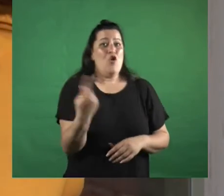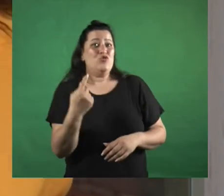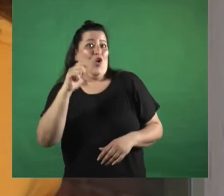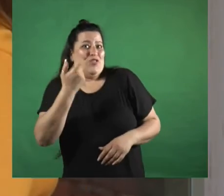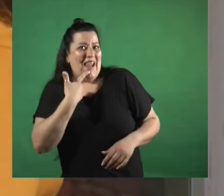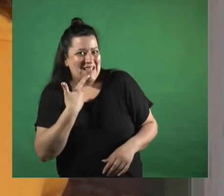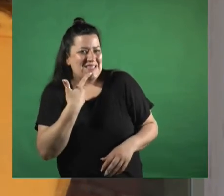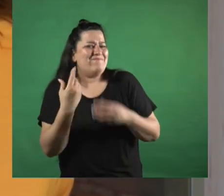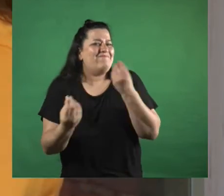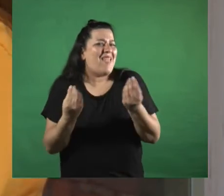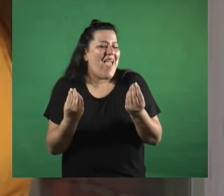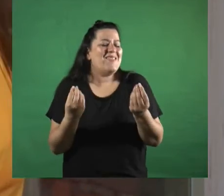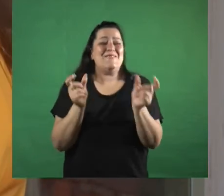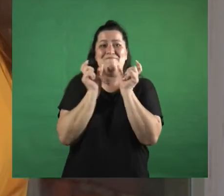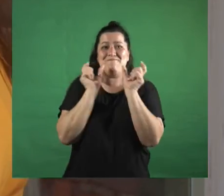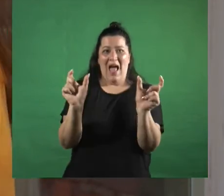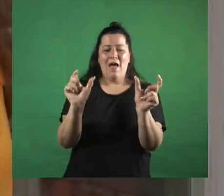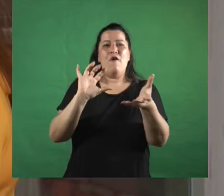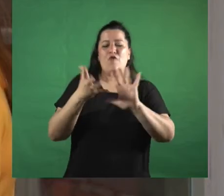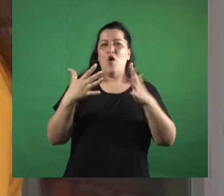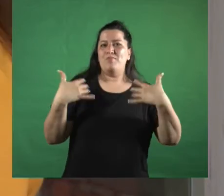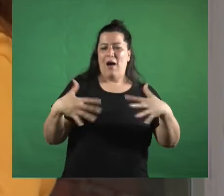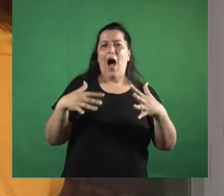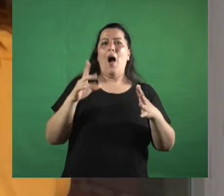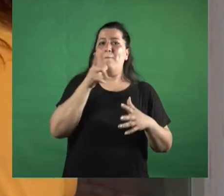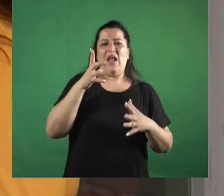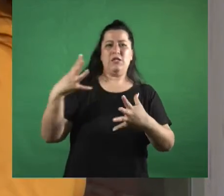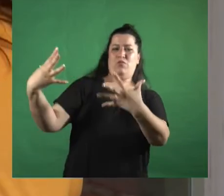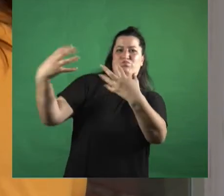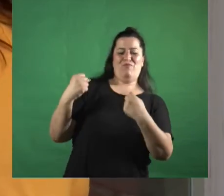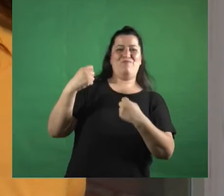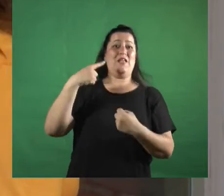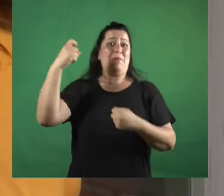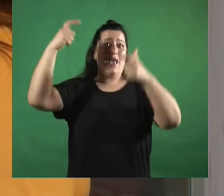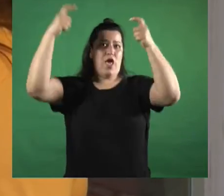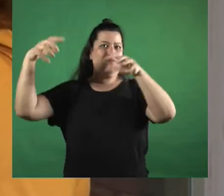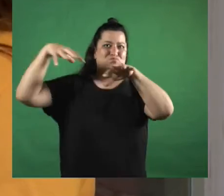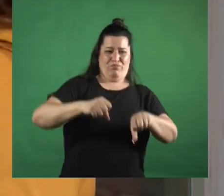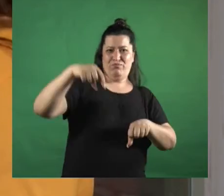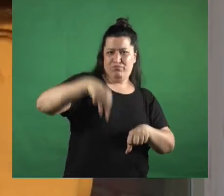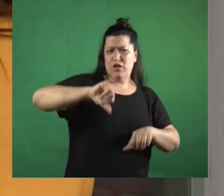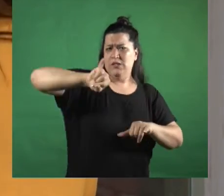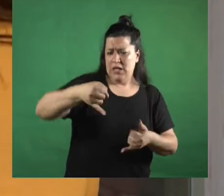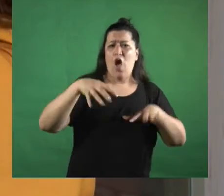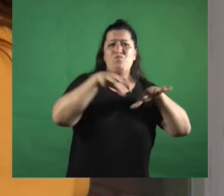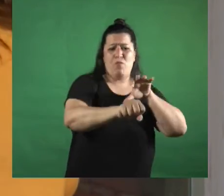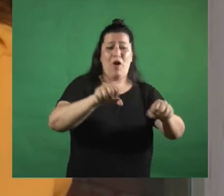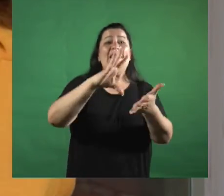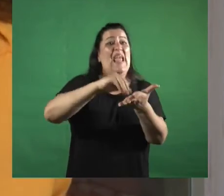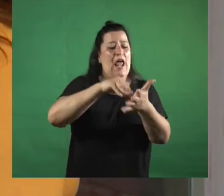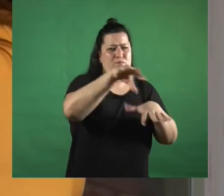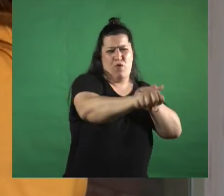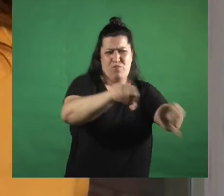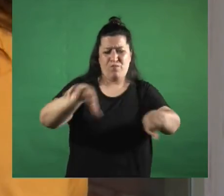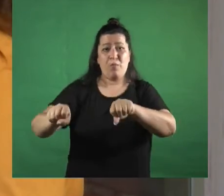digamos ese imperio ese imperialismo que conquistó sí conquistó tierras y